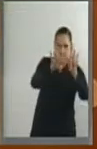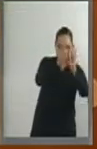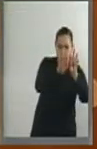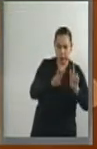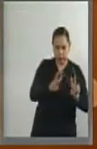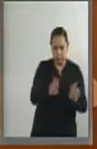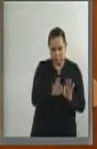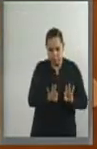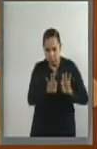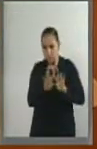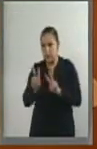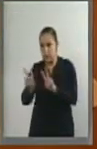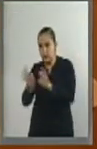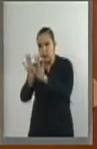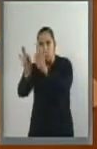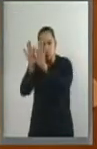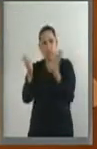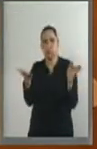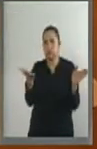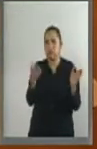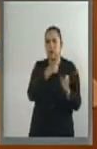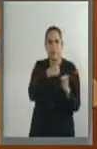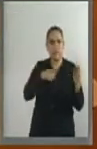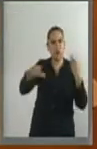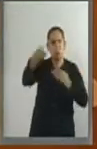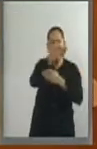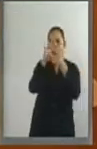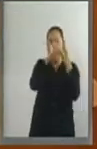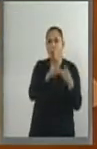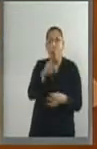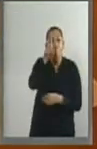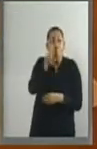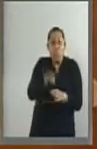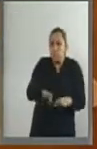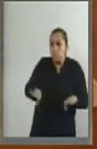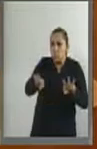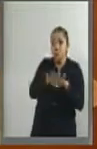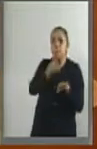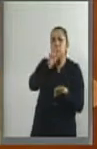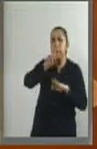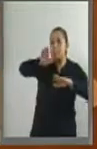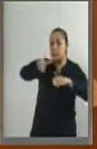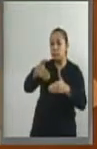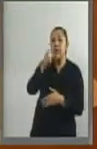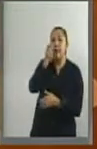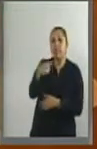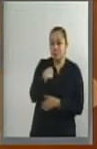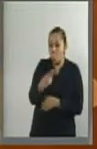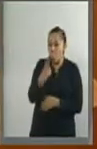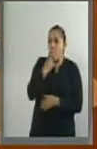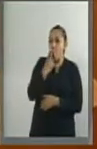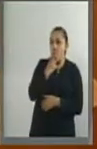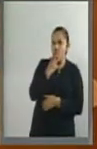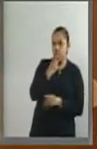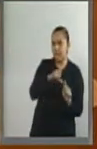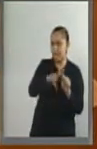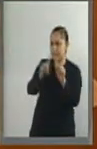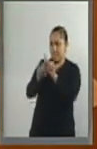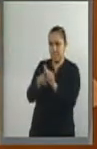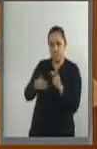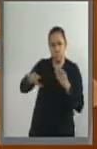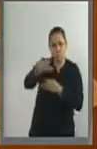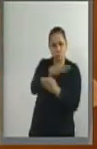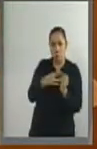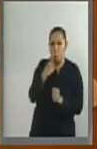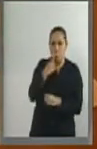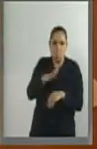Desde el consumo pueden definirse muchas pautas de producción, dado que se trata de una de las actividades más vinculadas a la